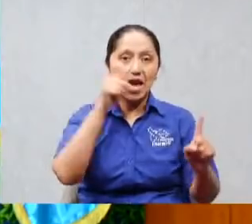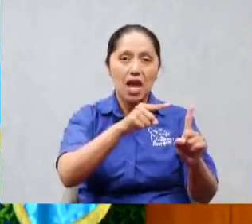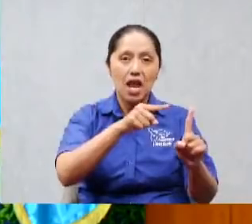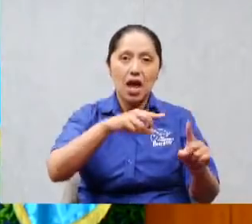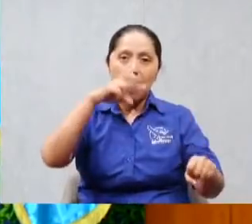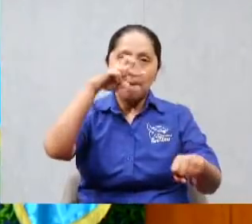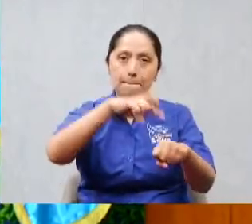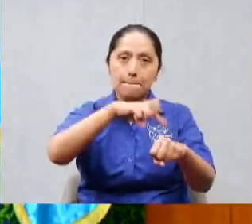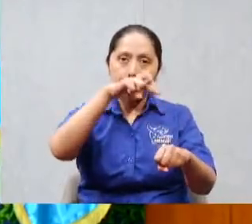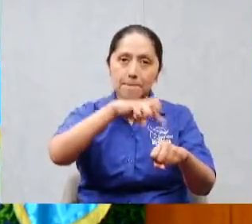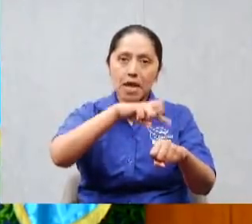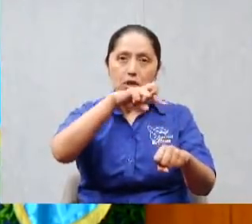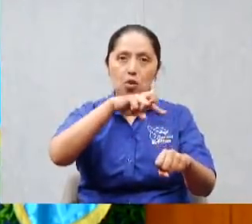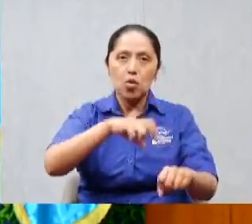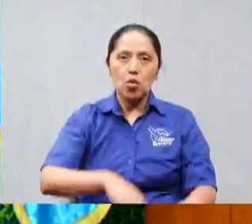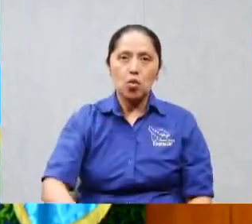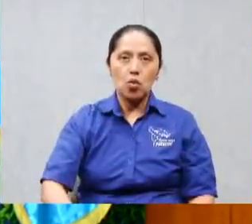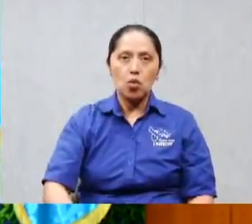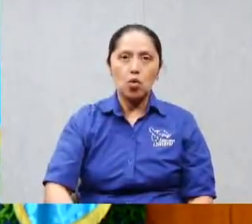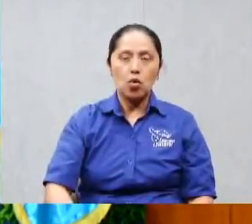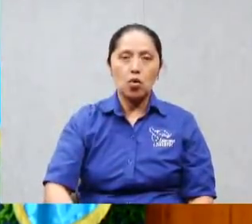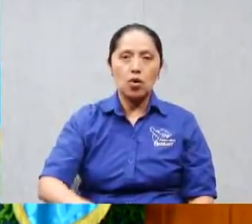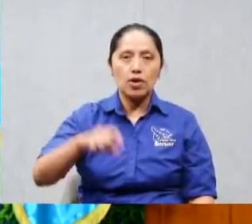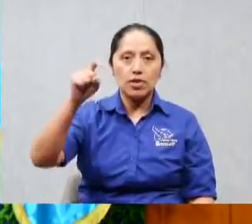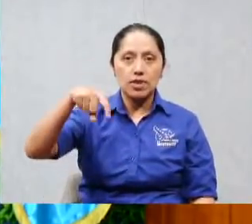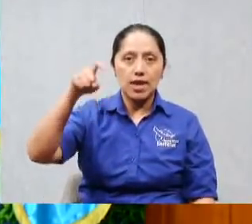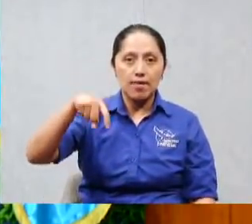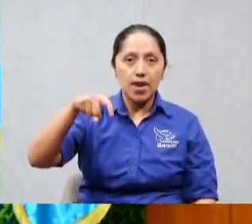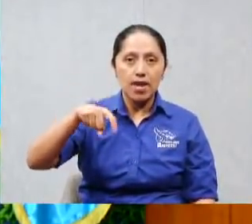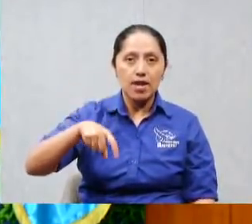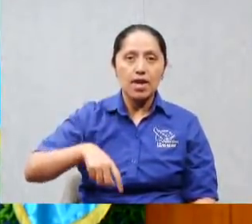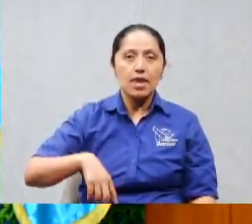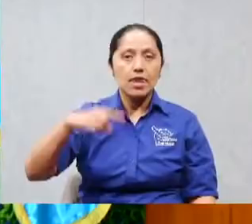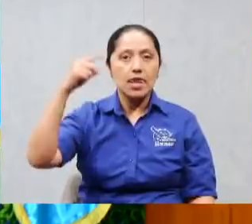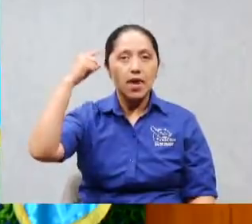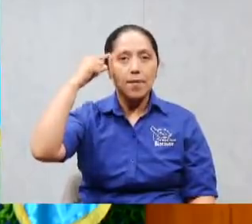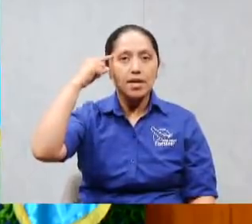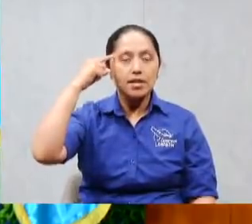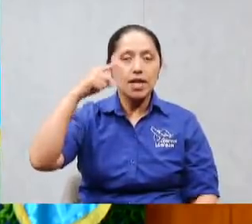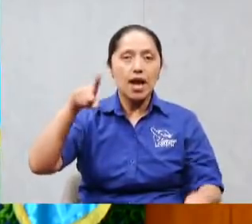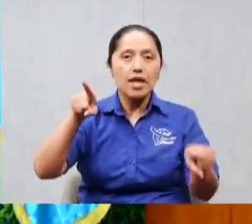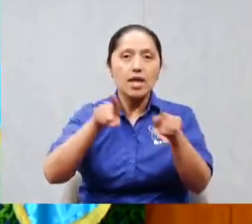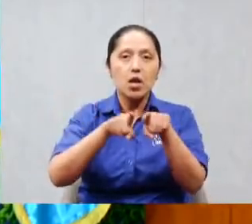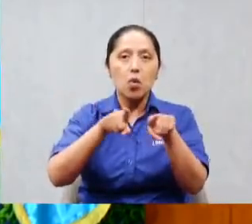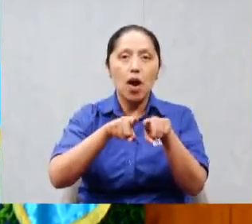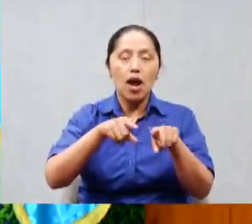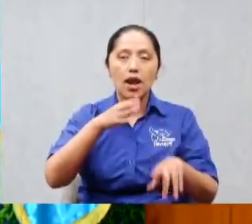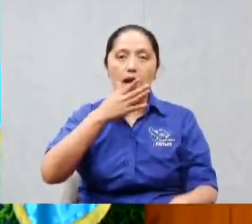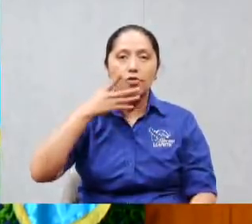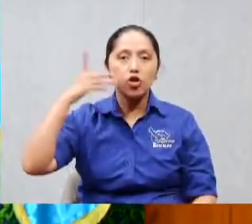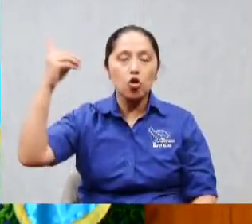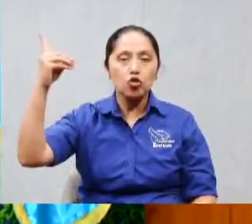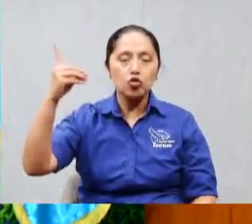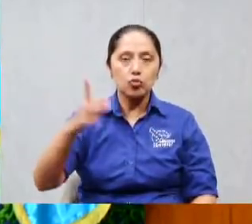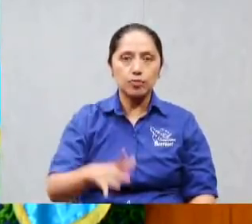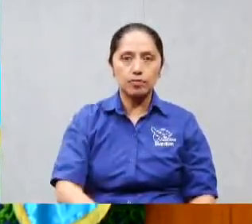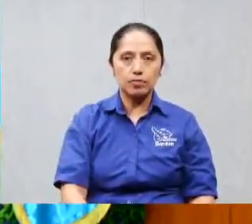pensar y era lógico porque lo que le estaban diciendo es que el Señor se iba a morir